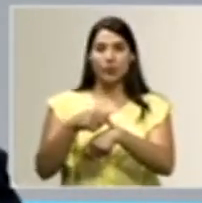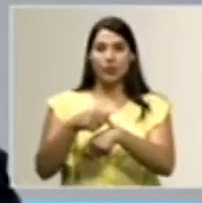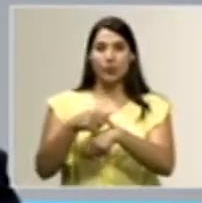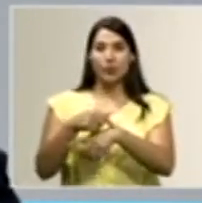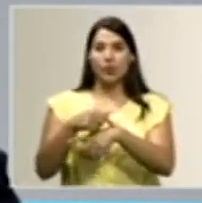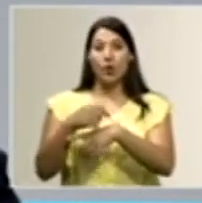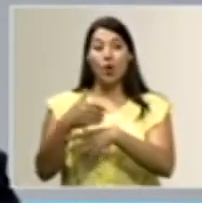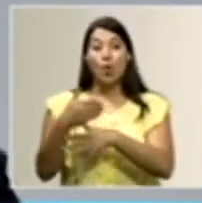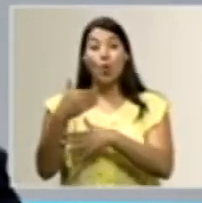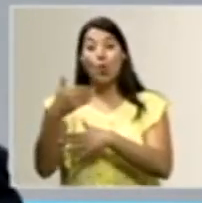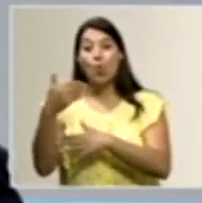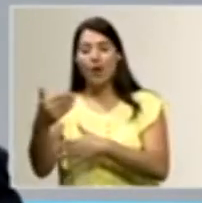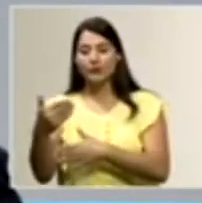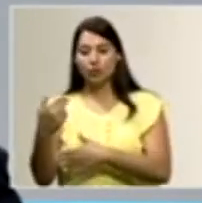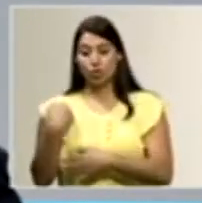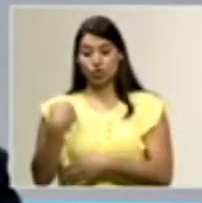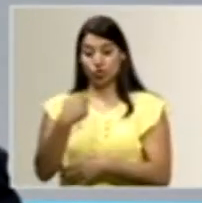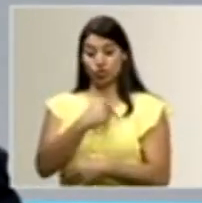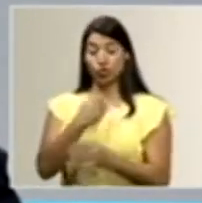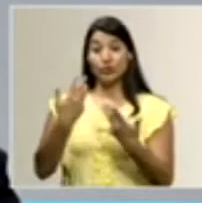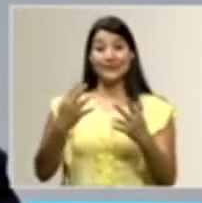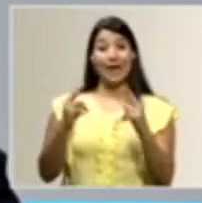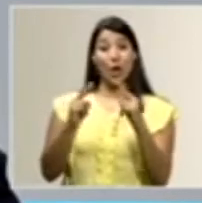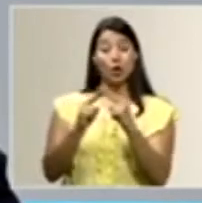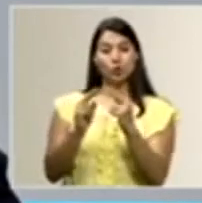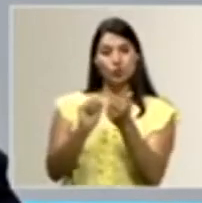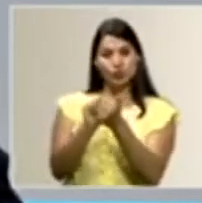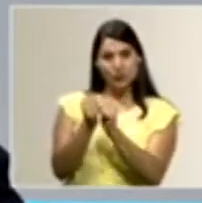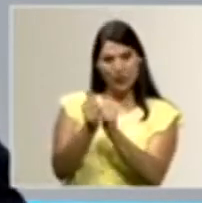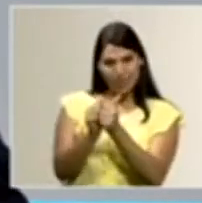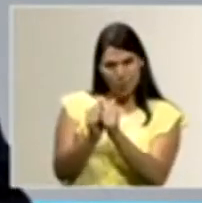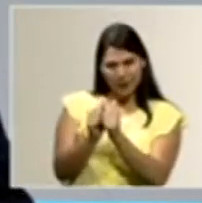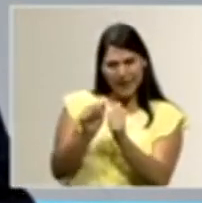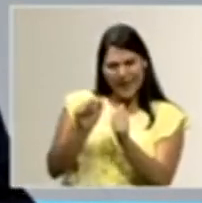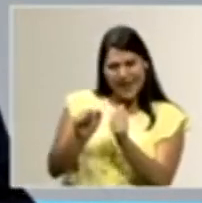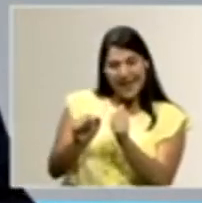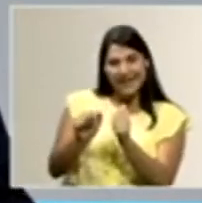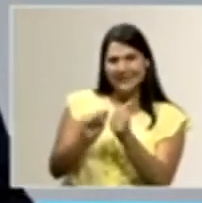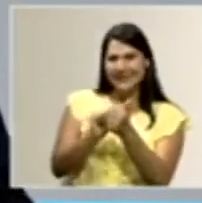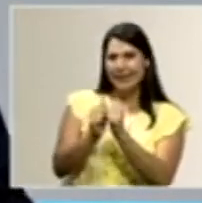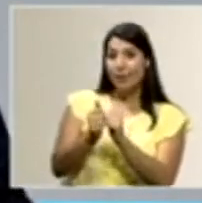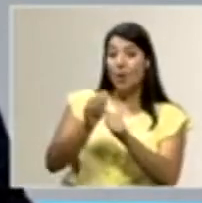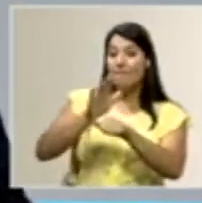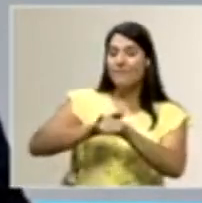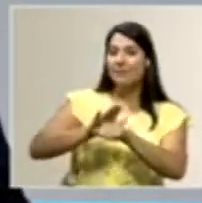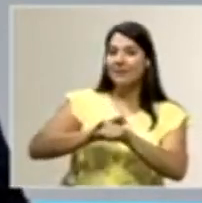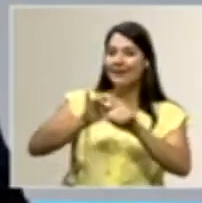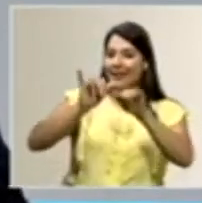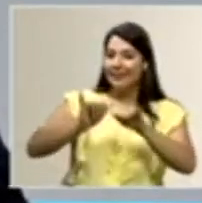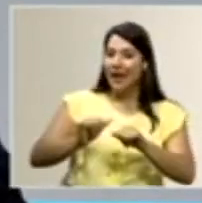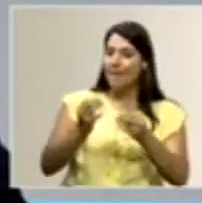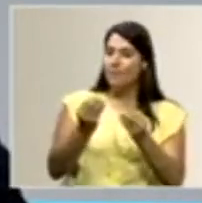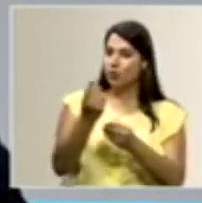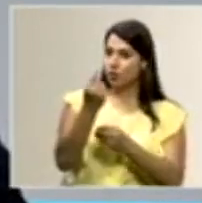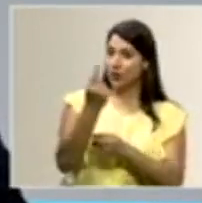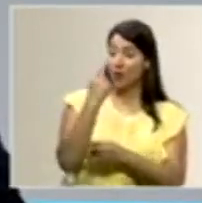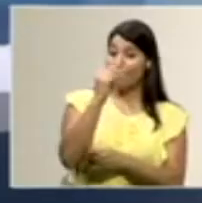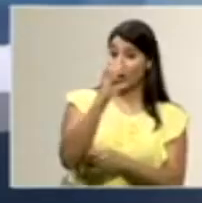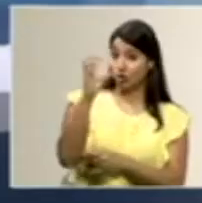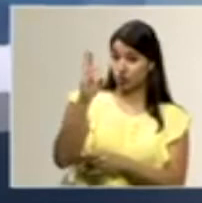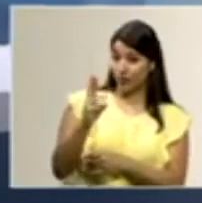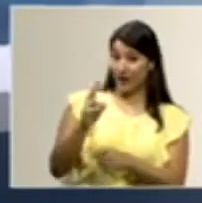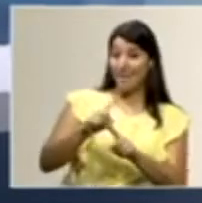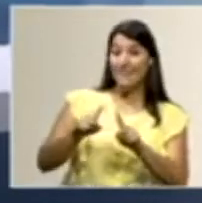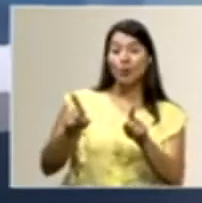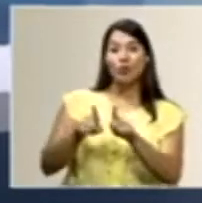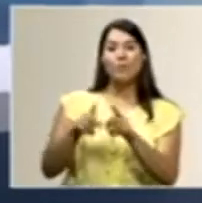de un deporte que es una disciplina que está dejando no solo millones, sino éxitos a un país que ya es